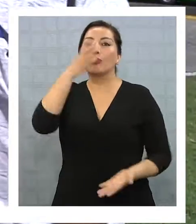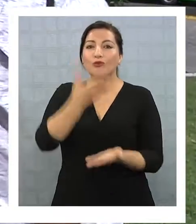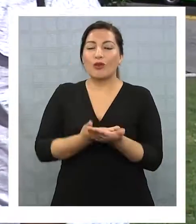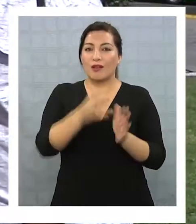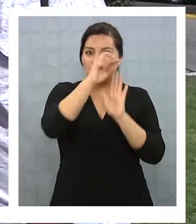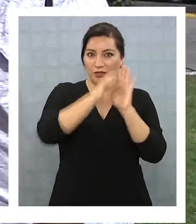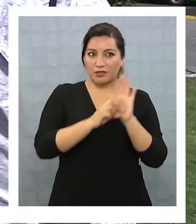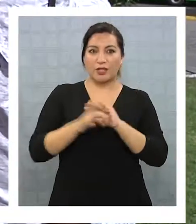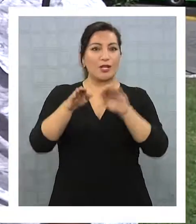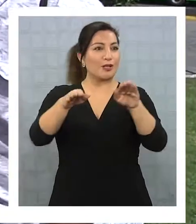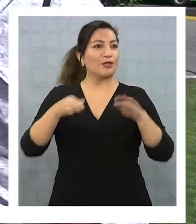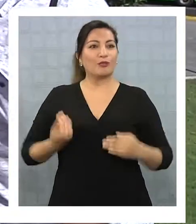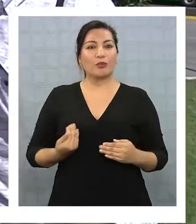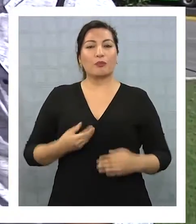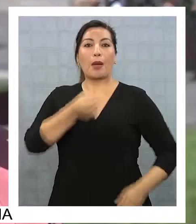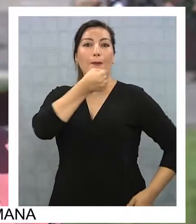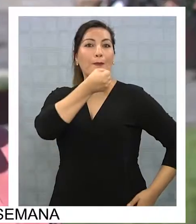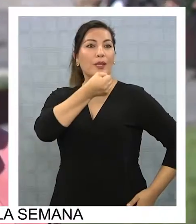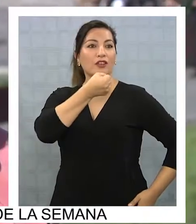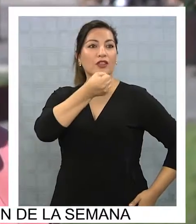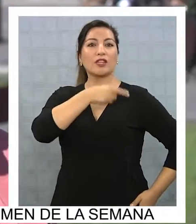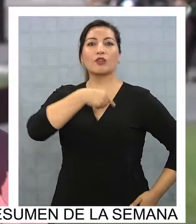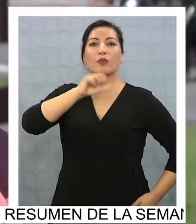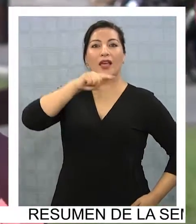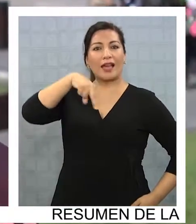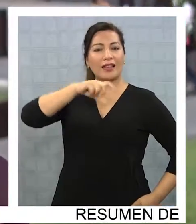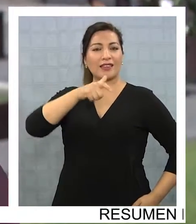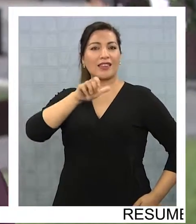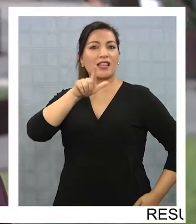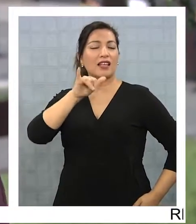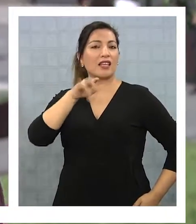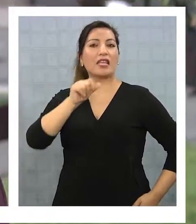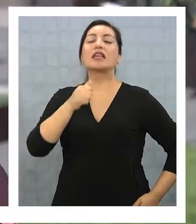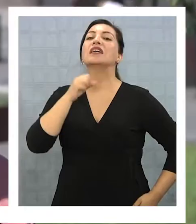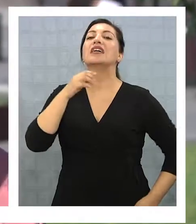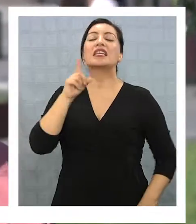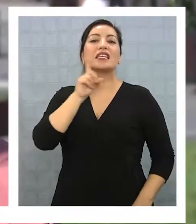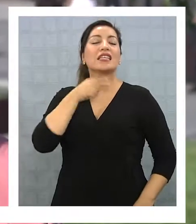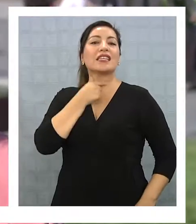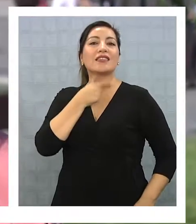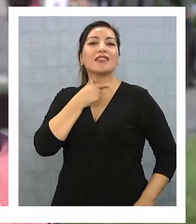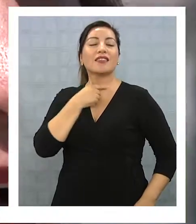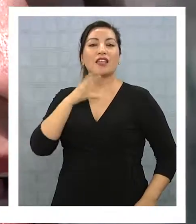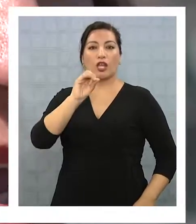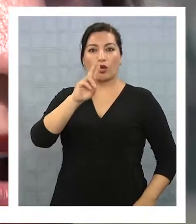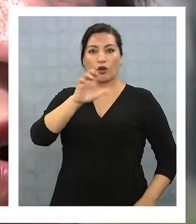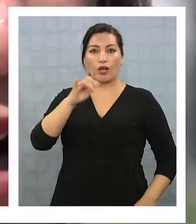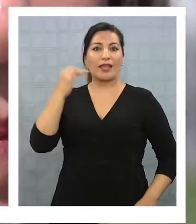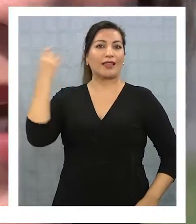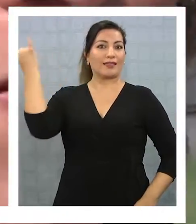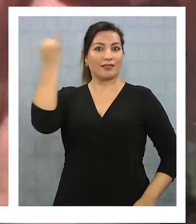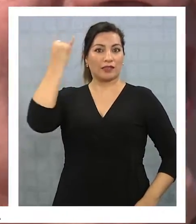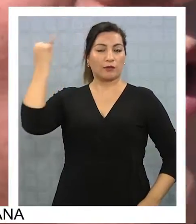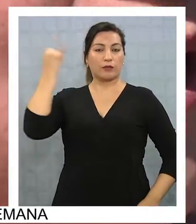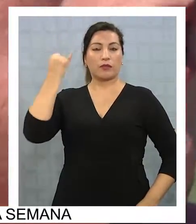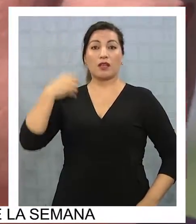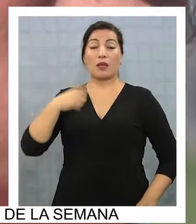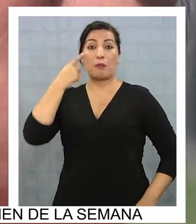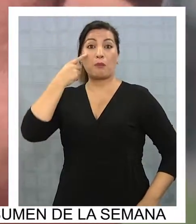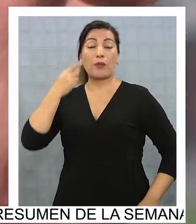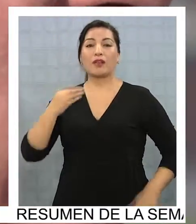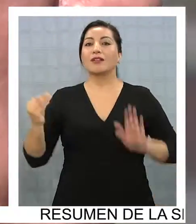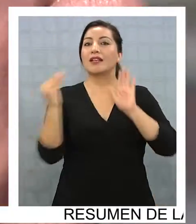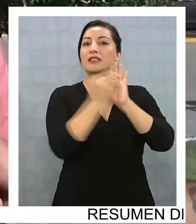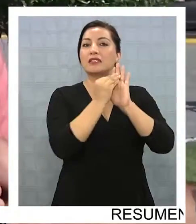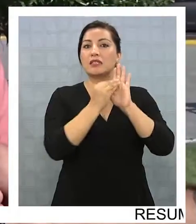Lo mismo ocurre con la periodista Ángelina Rojas, quien buscaría llegar al Consejo Regional como independiente, pero en la lista del sorismo.